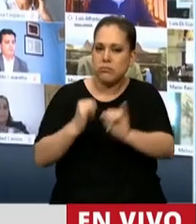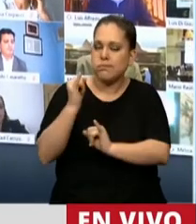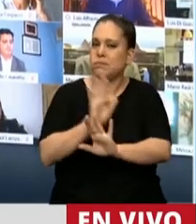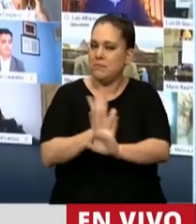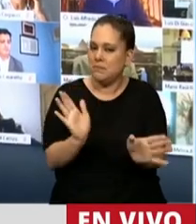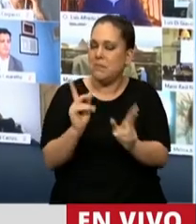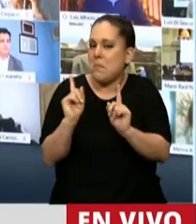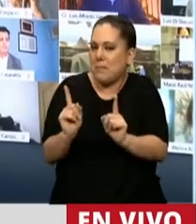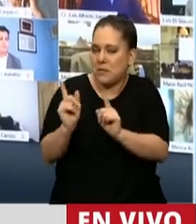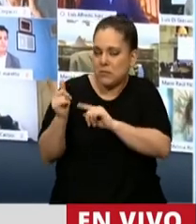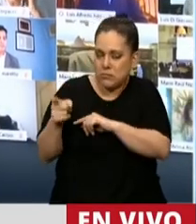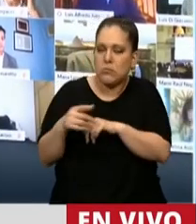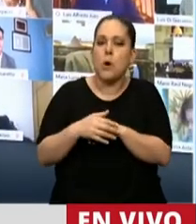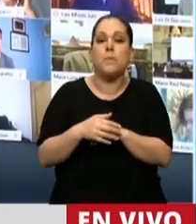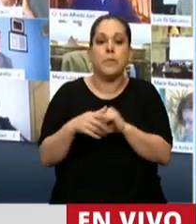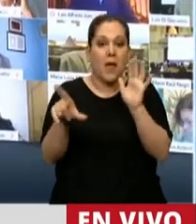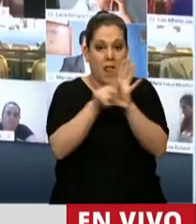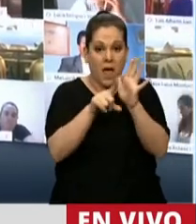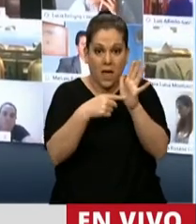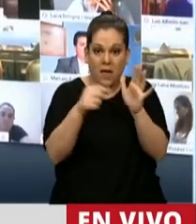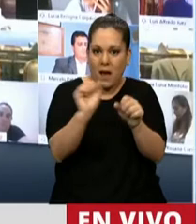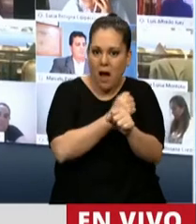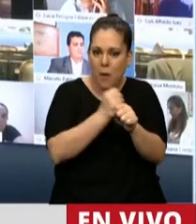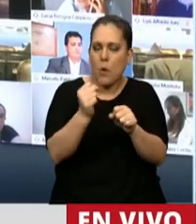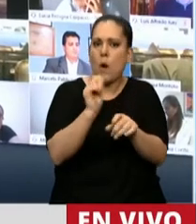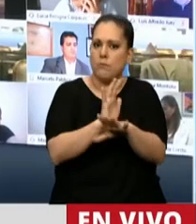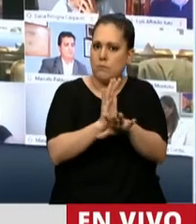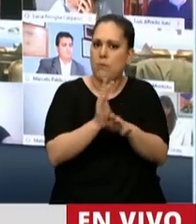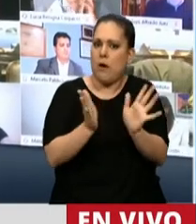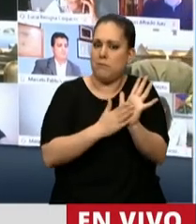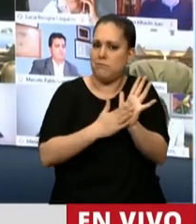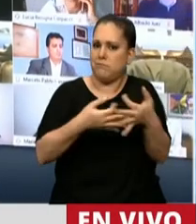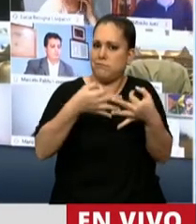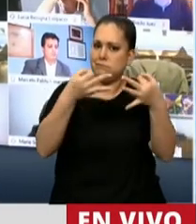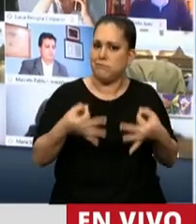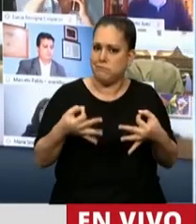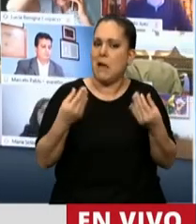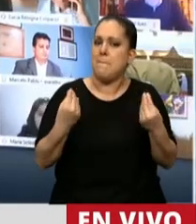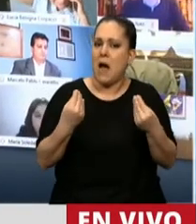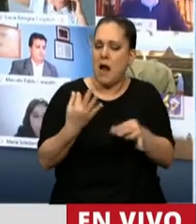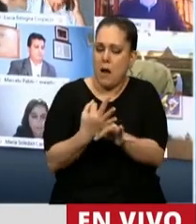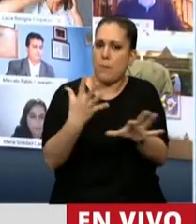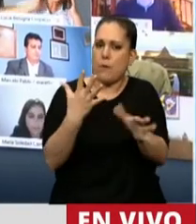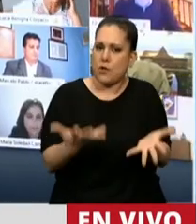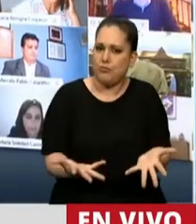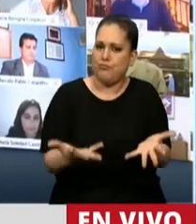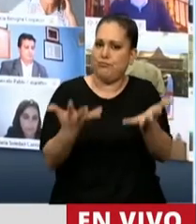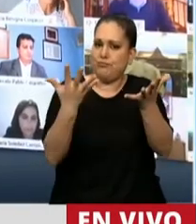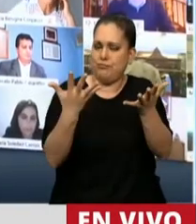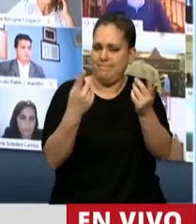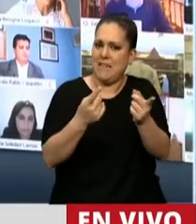Y lo importante es que con la sanción de esta ley estamos otorgando un marco legal que el desarrollo de la profesión necesita,